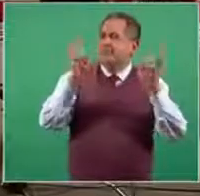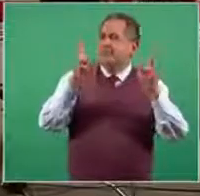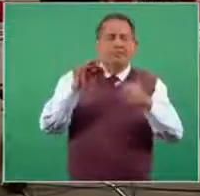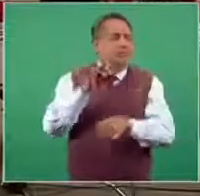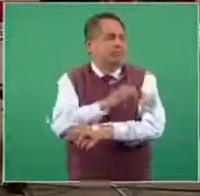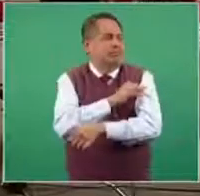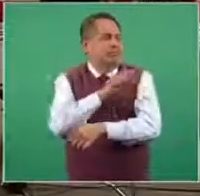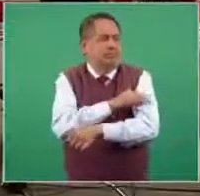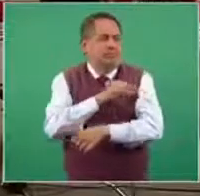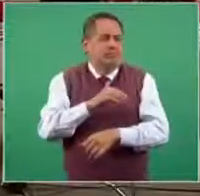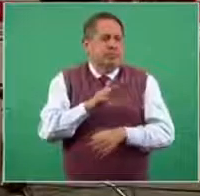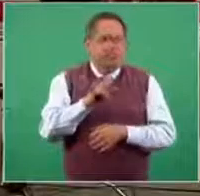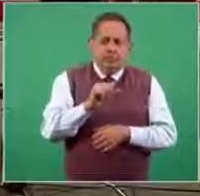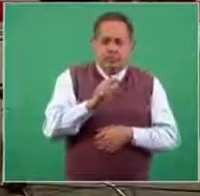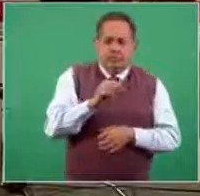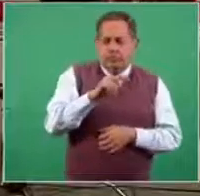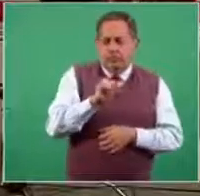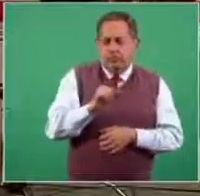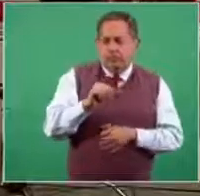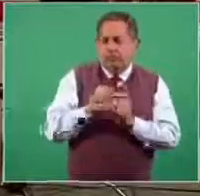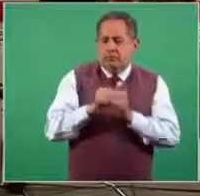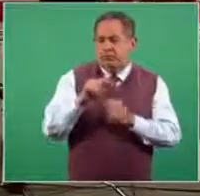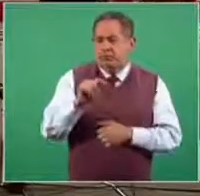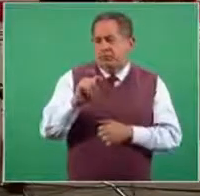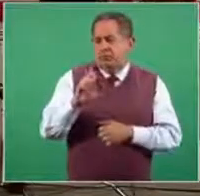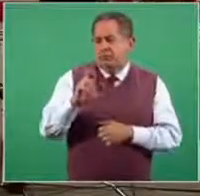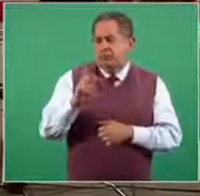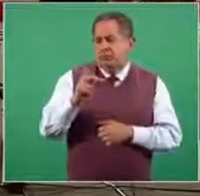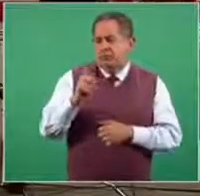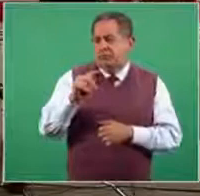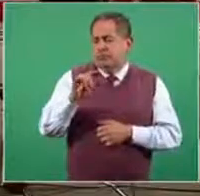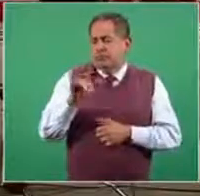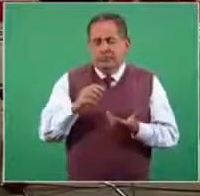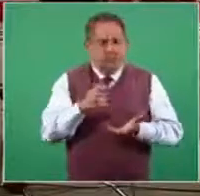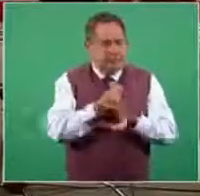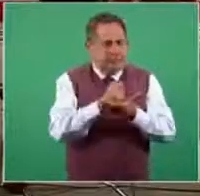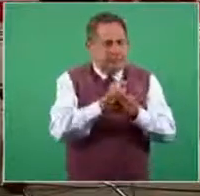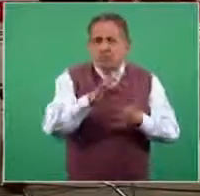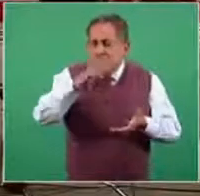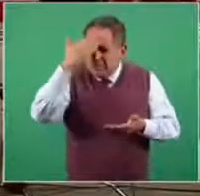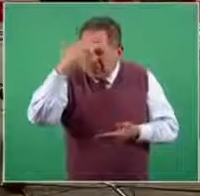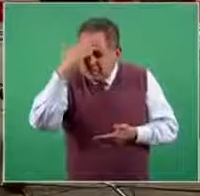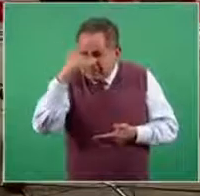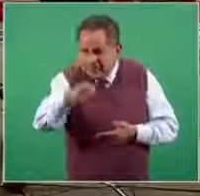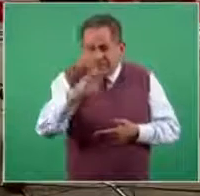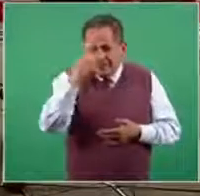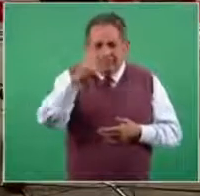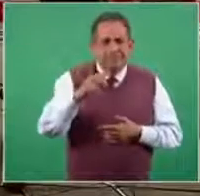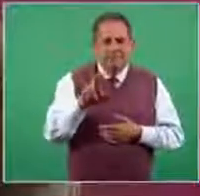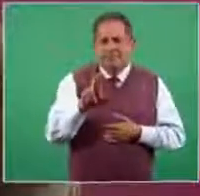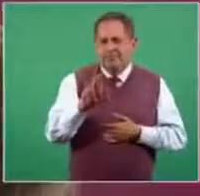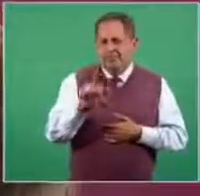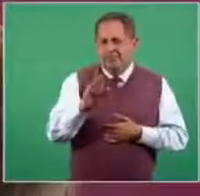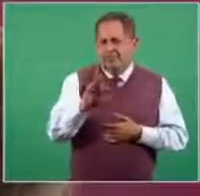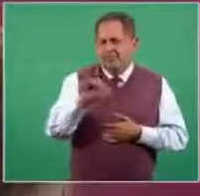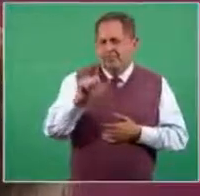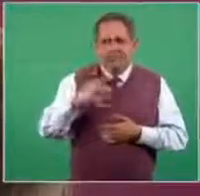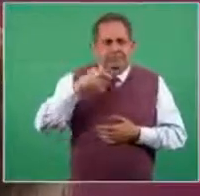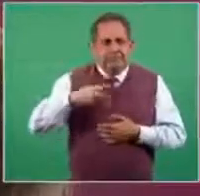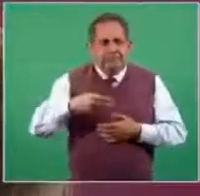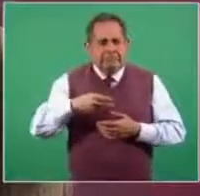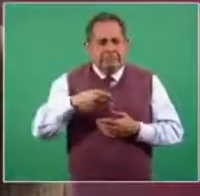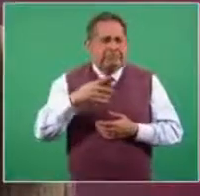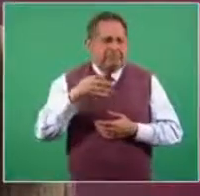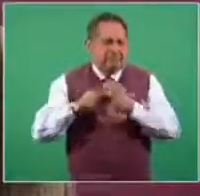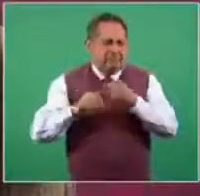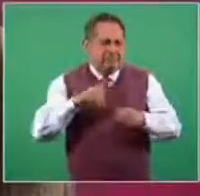terapéuticas. Quizá una de las más conocidas es la vacuna antirrábica. La vacuna antirrábica no se pone en forma preventiva,